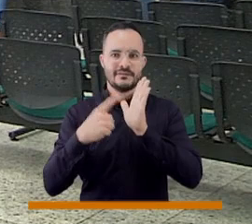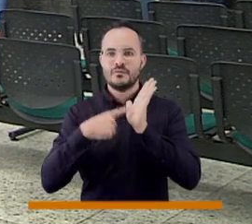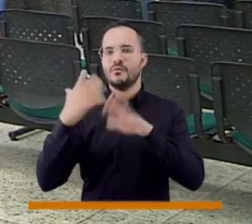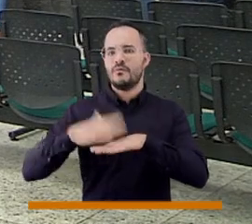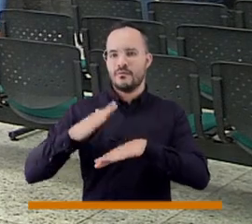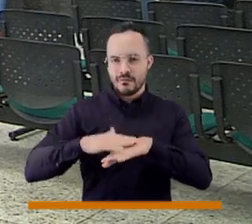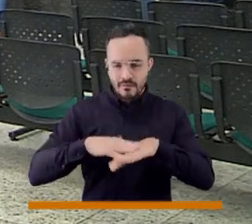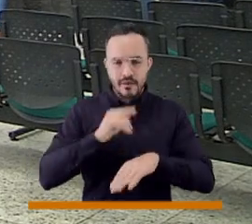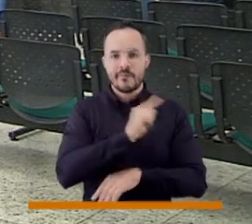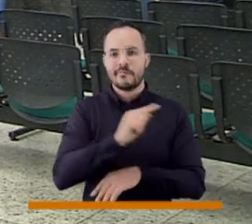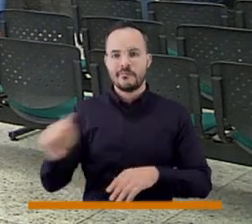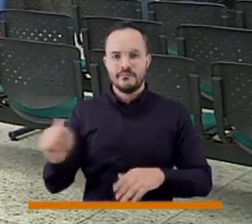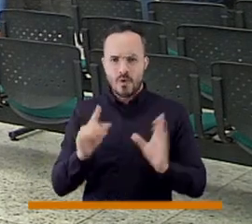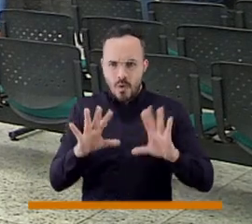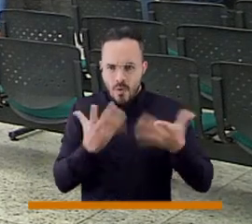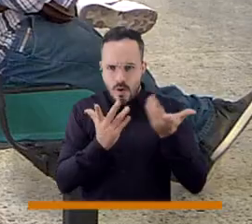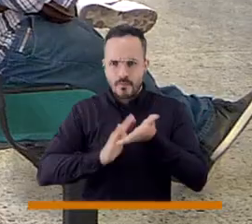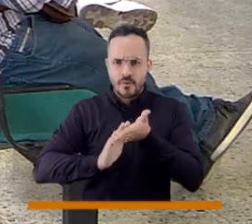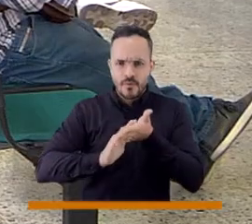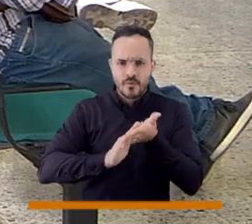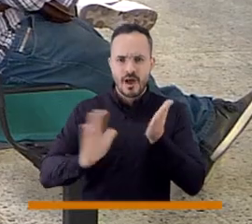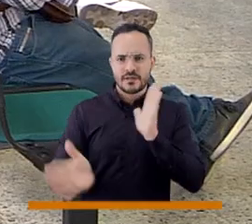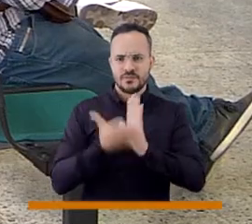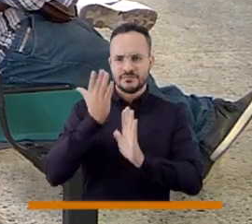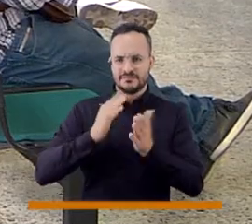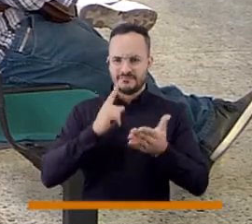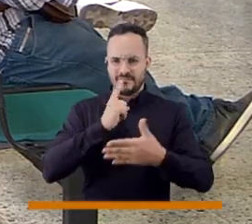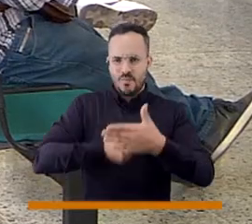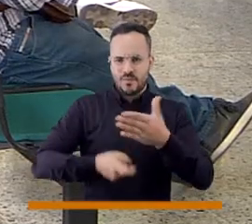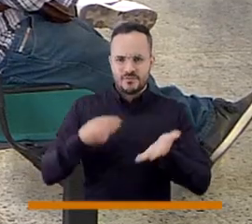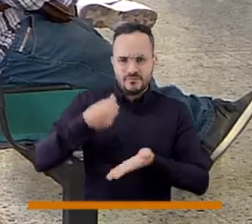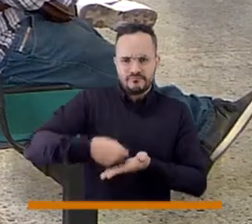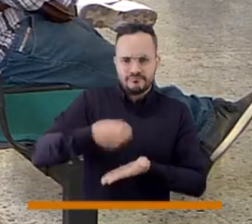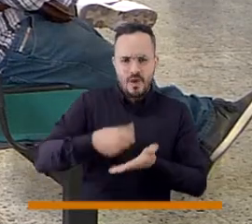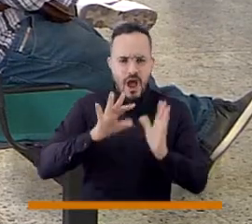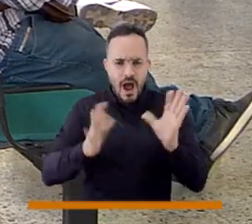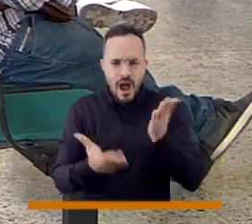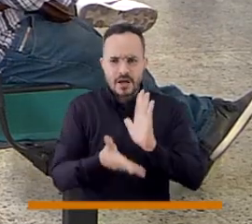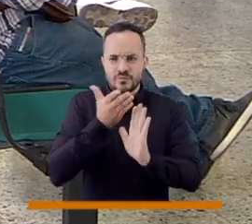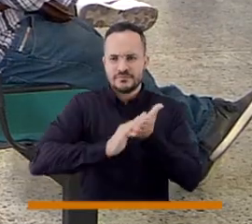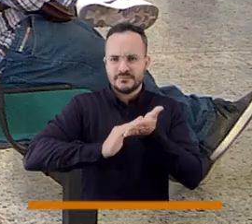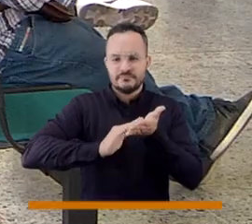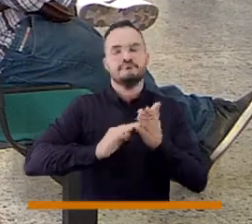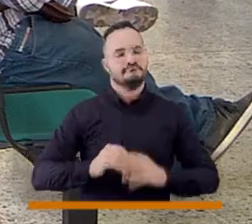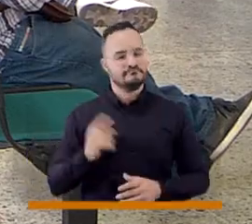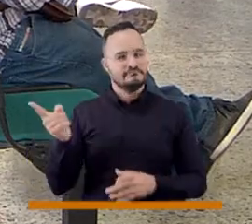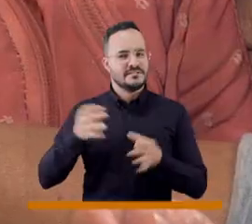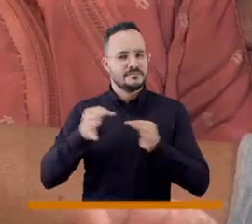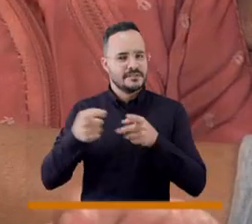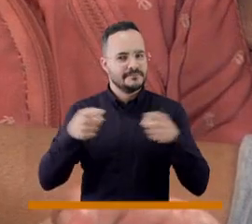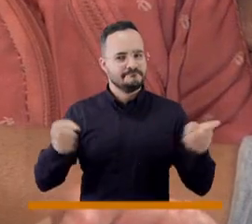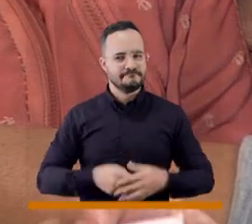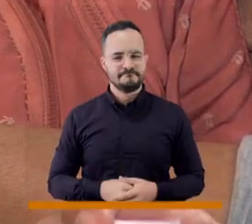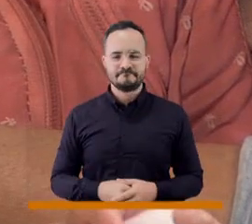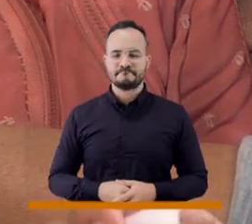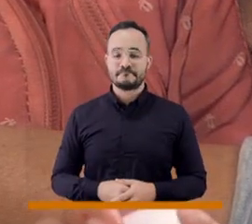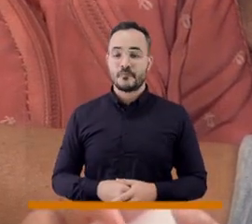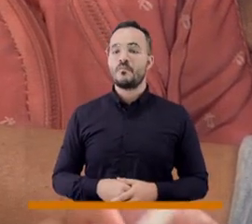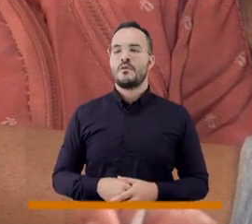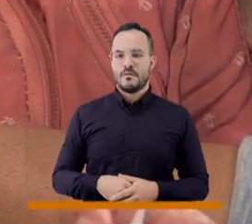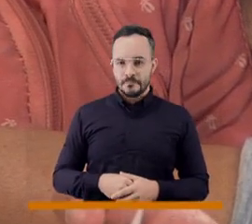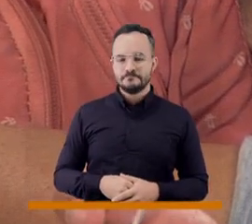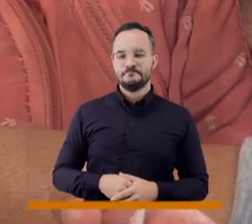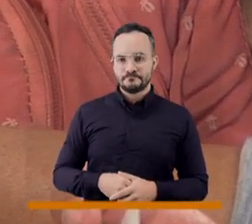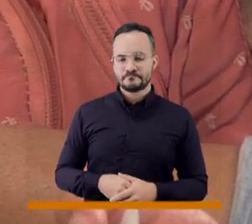donde ellos dicen cómo es que se hace esa actualización catastral. Concejal, en el año 2023,